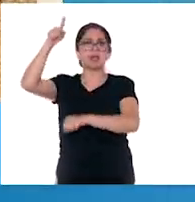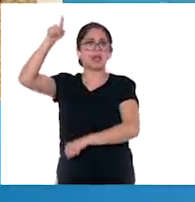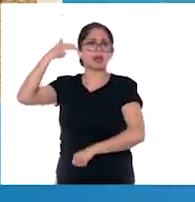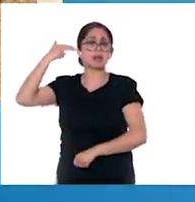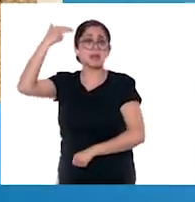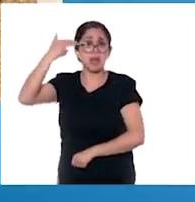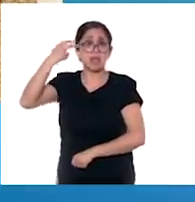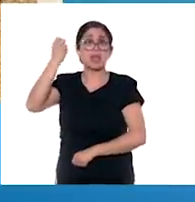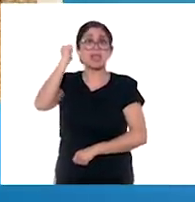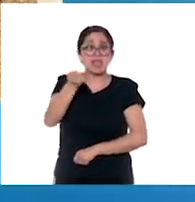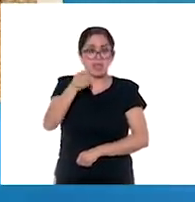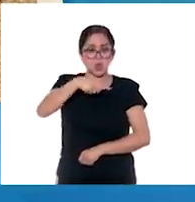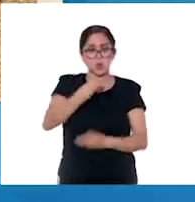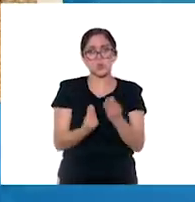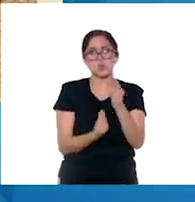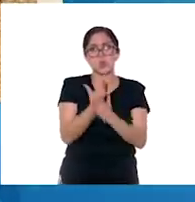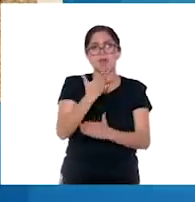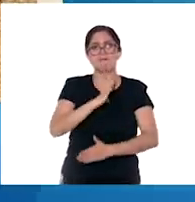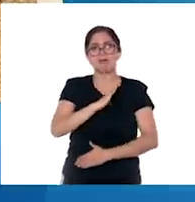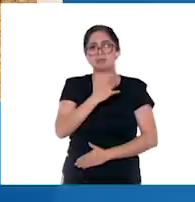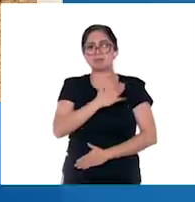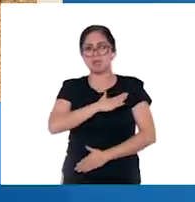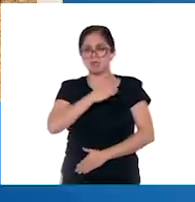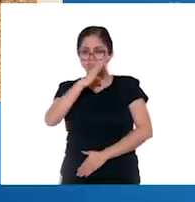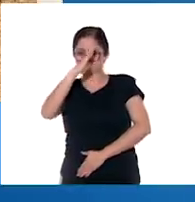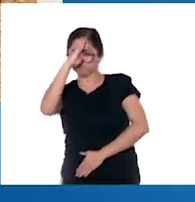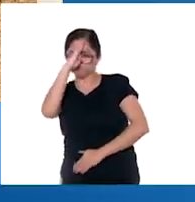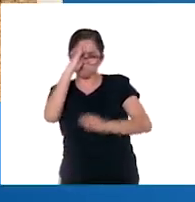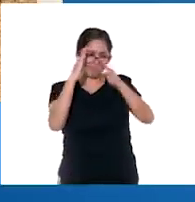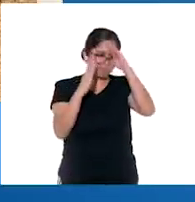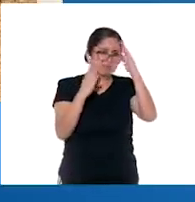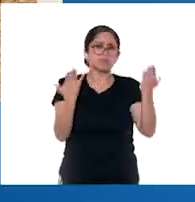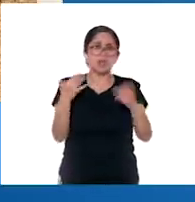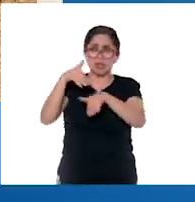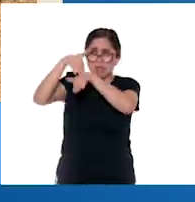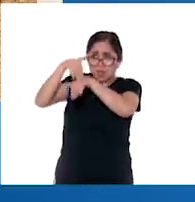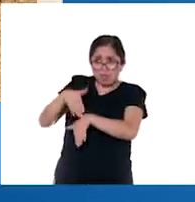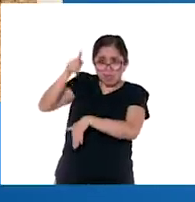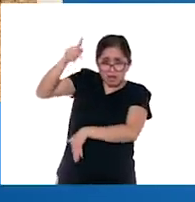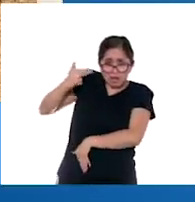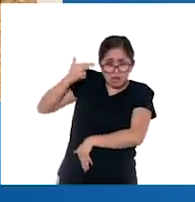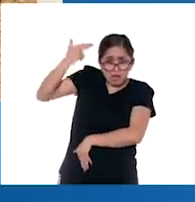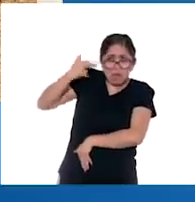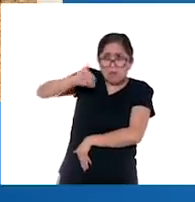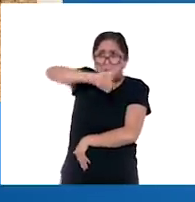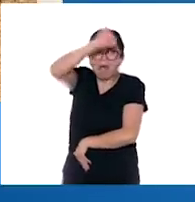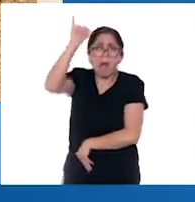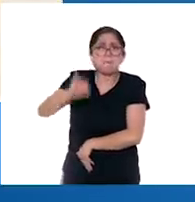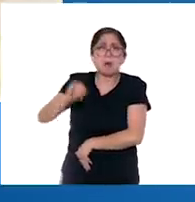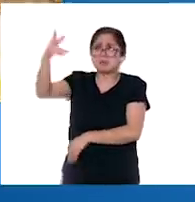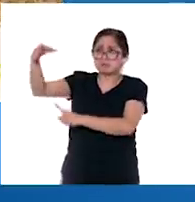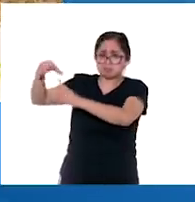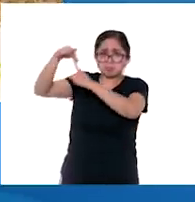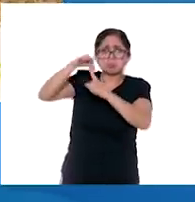que en la Nueva España se cuestionó como nunca antes ser vasallos de un rey al que nunca habían visto. La